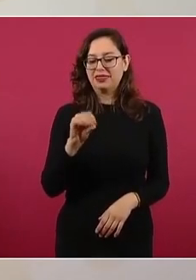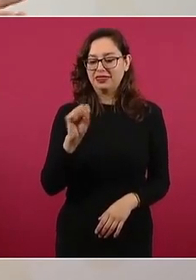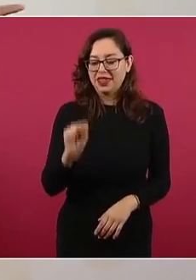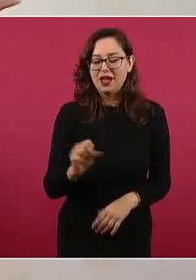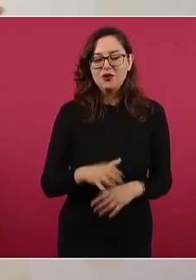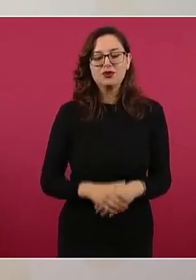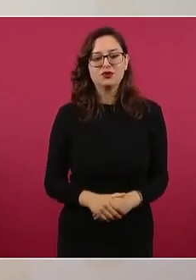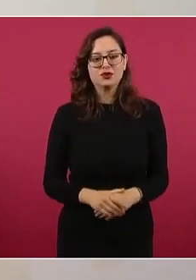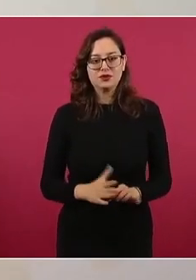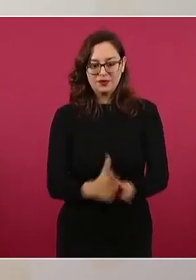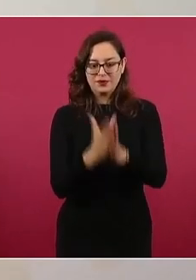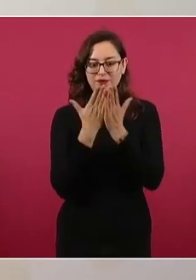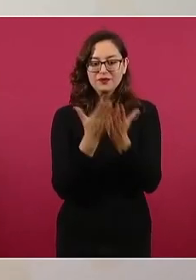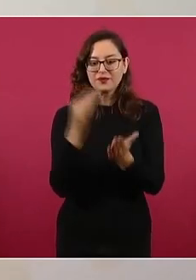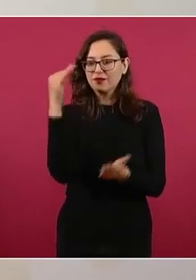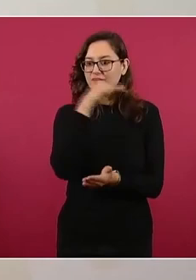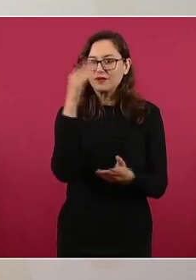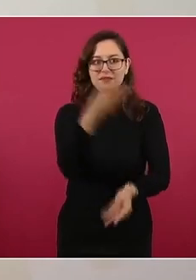estudiamos